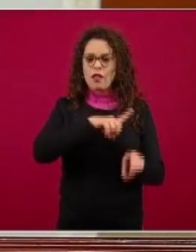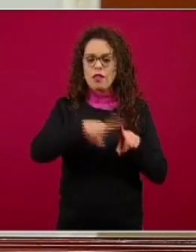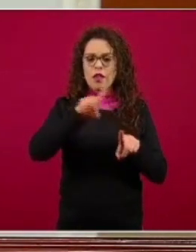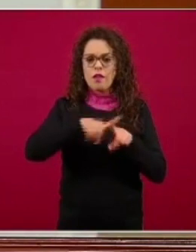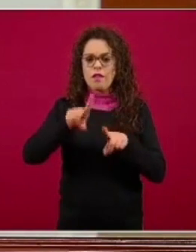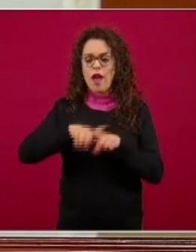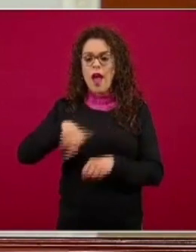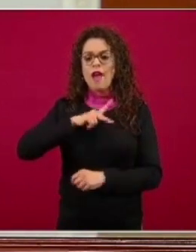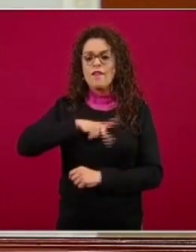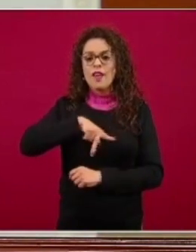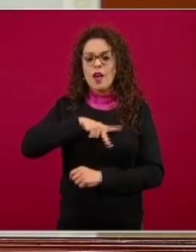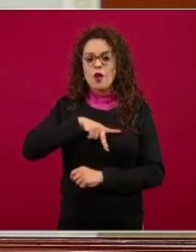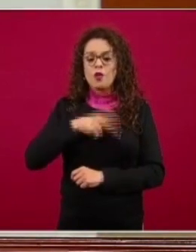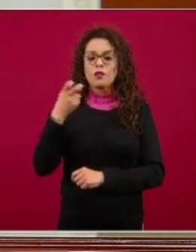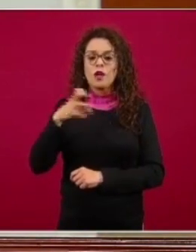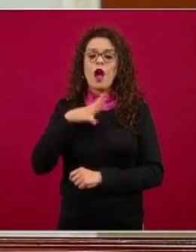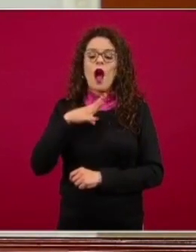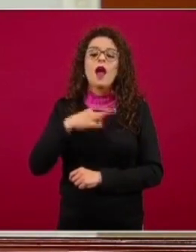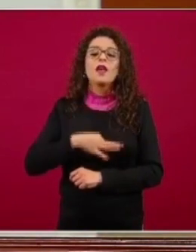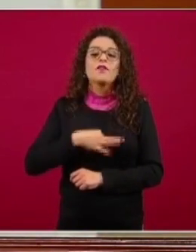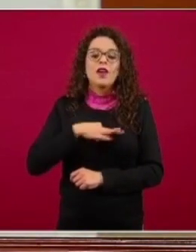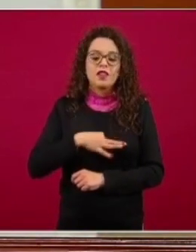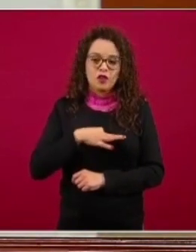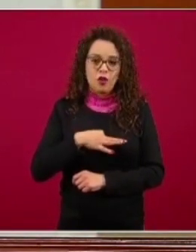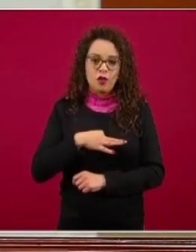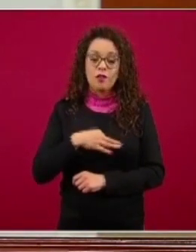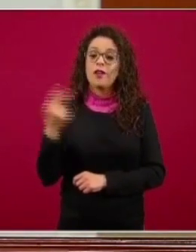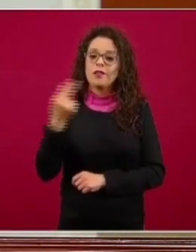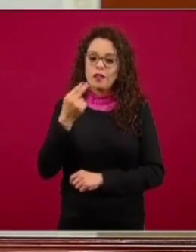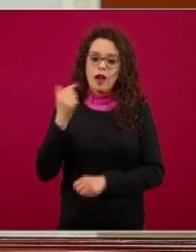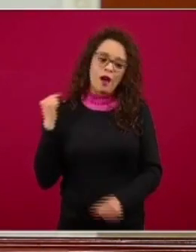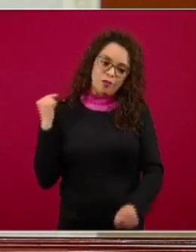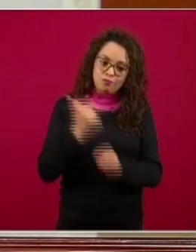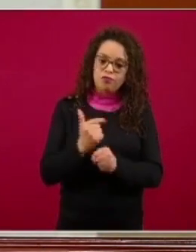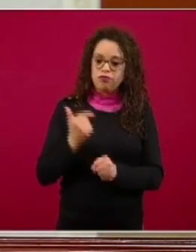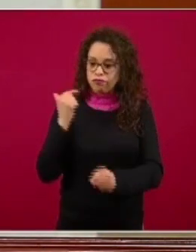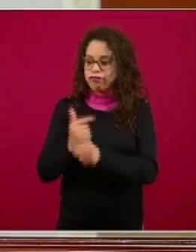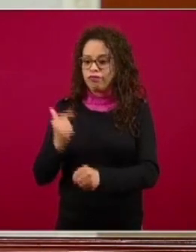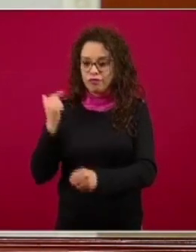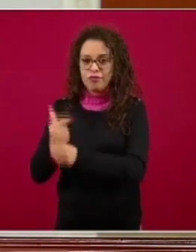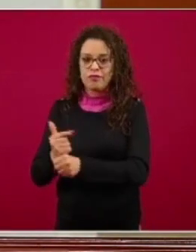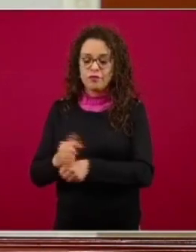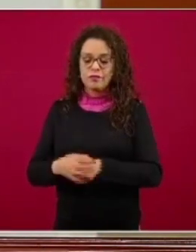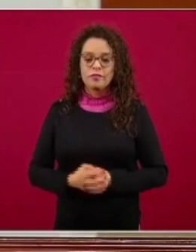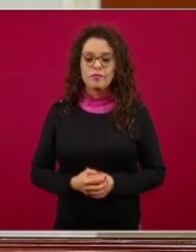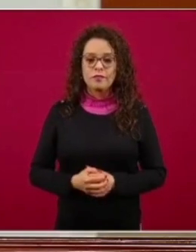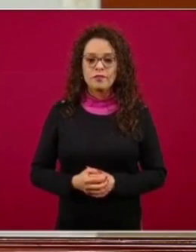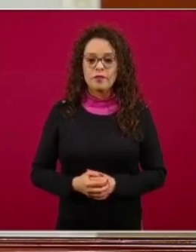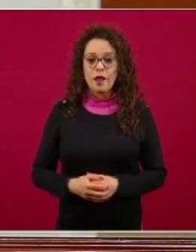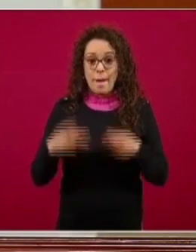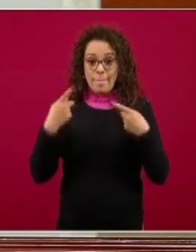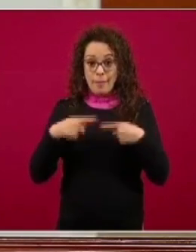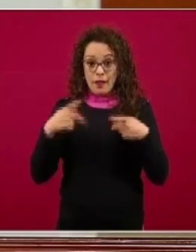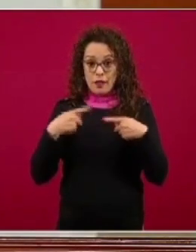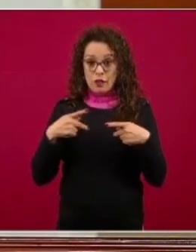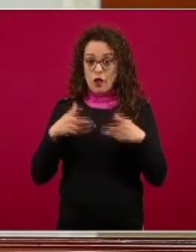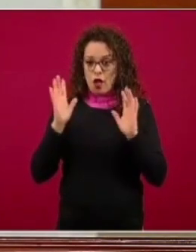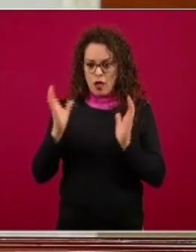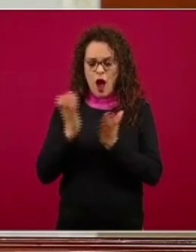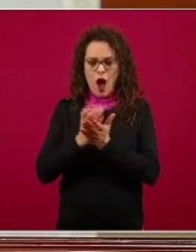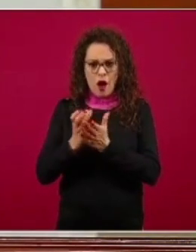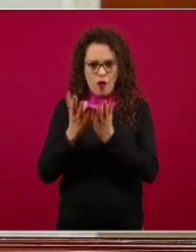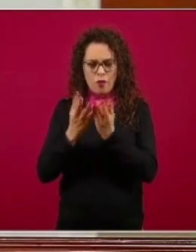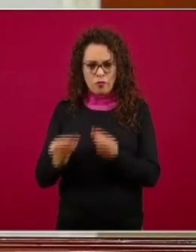infecten a las personas y necesitamos detectarlas y cuando alguien vuelve a salir positivo de COVID 19